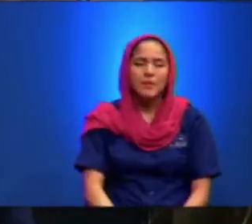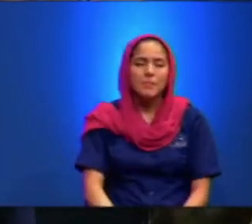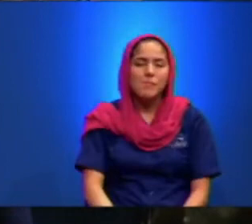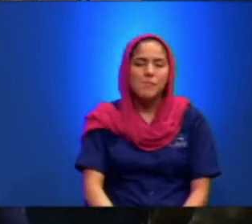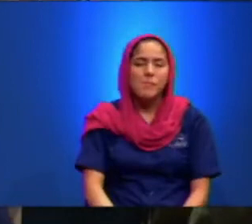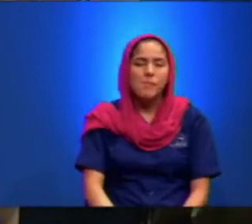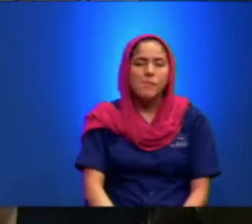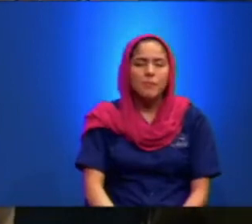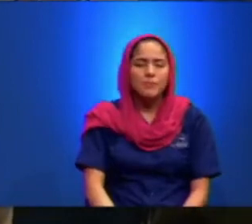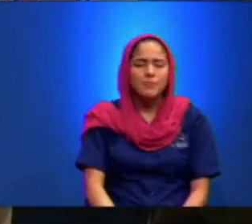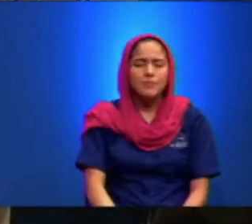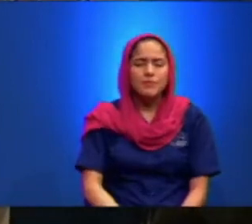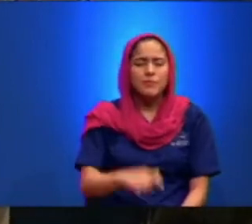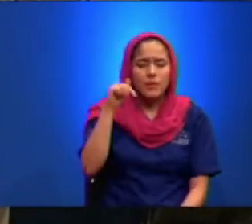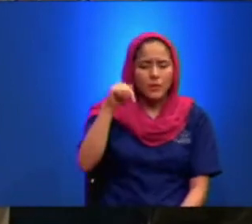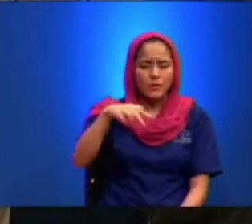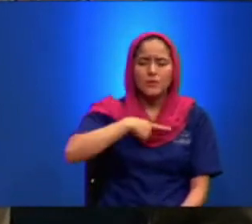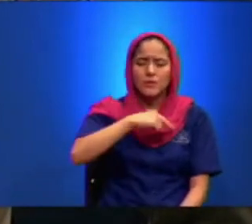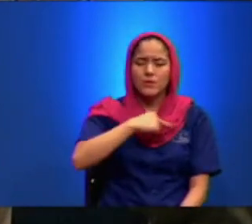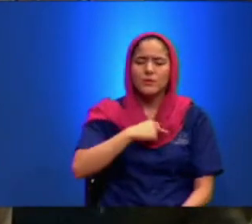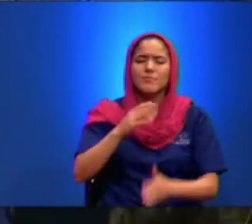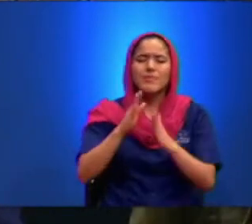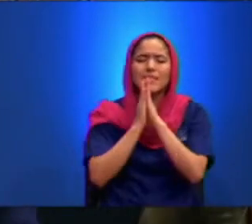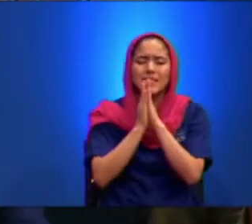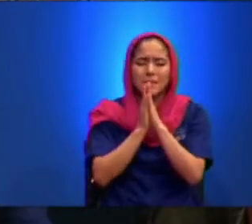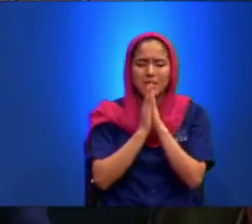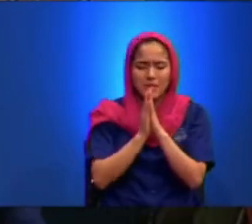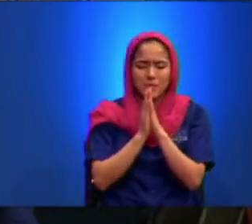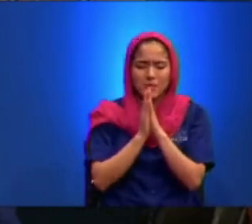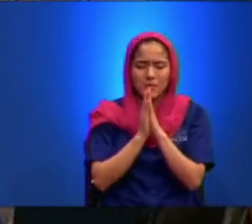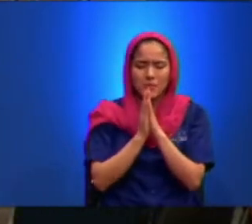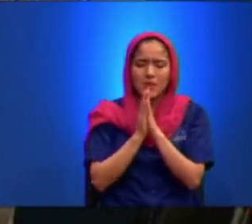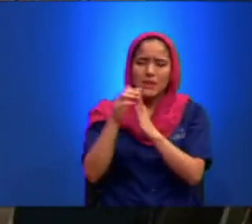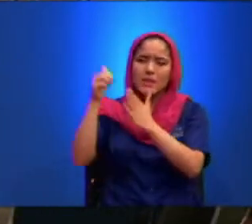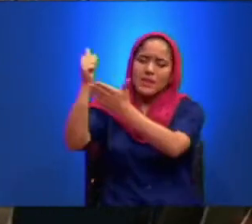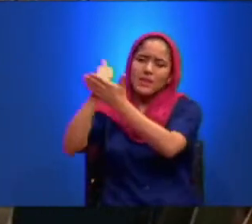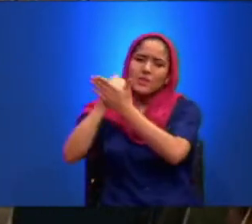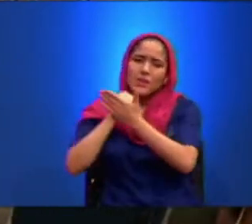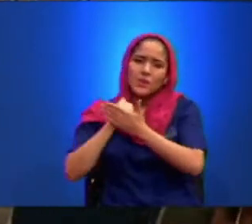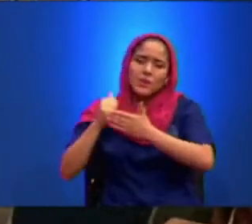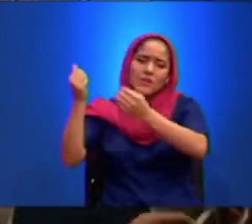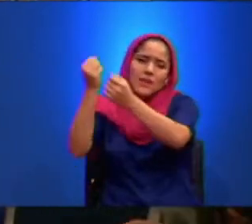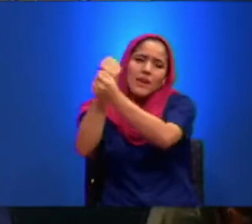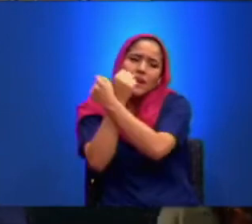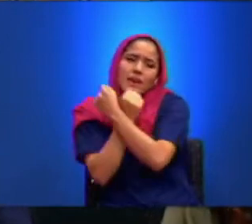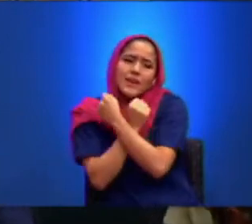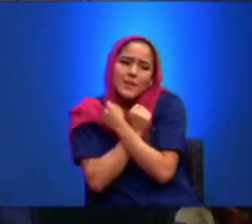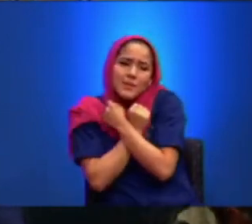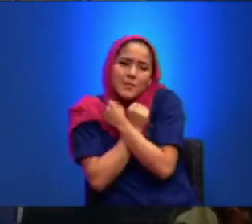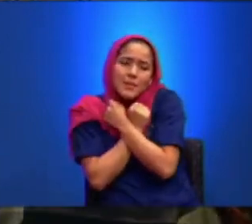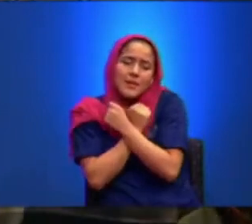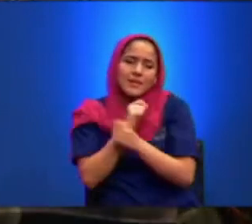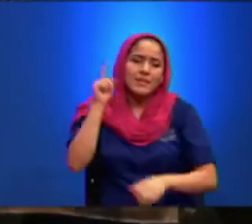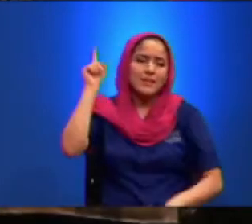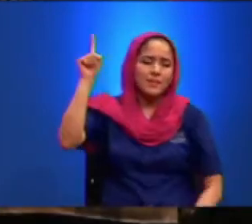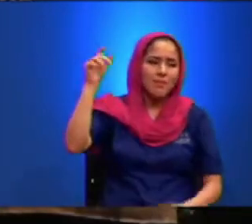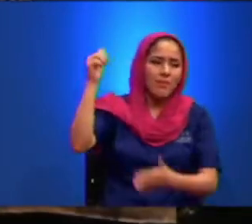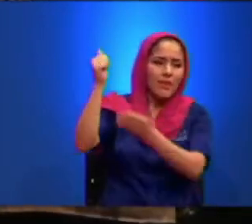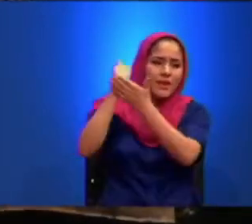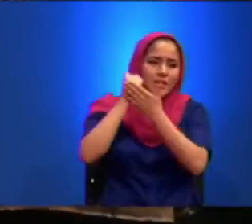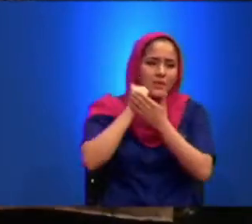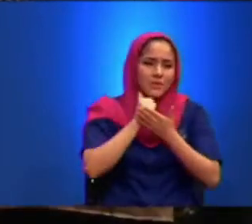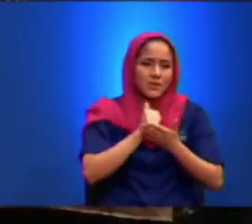Hoy Te Pedimos Que Nos Ayudes A Amarte Hoy Te Pedimos Señor Que Nos Ayudes A A Gradarte